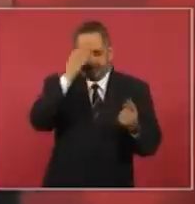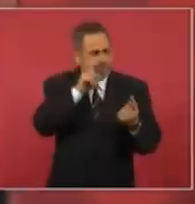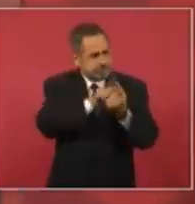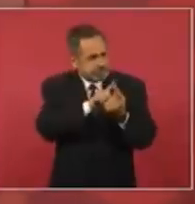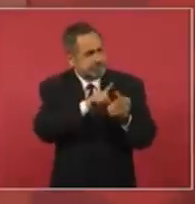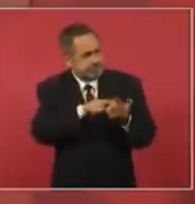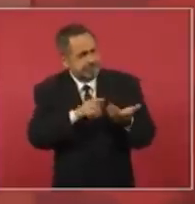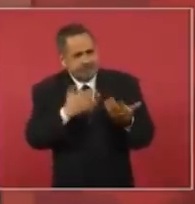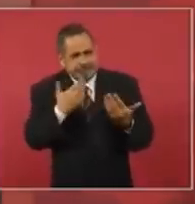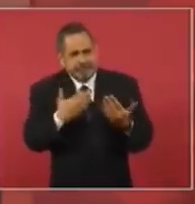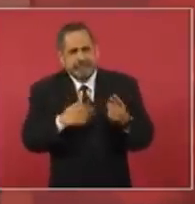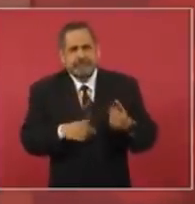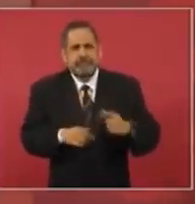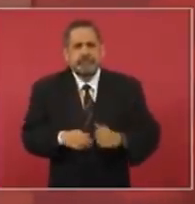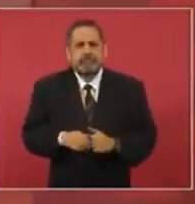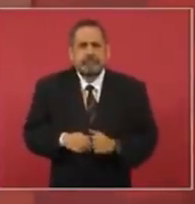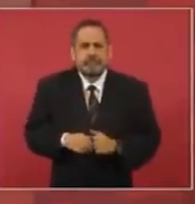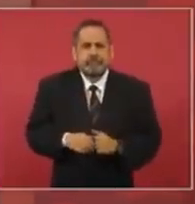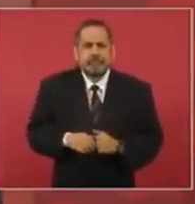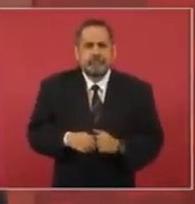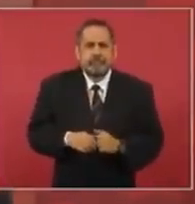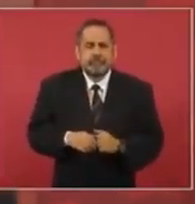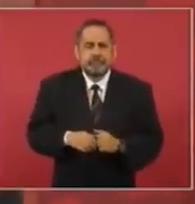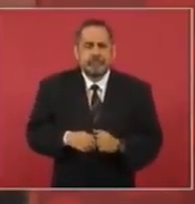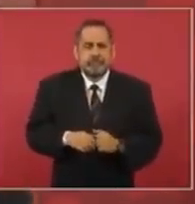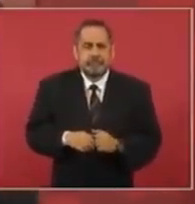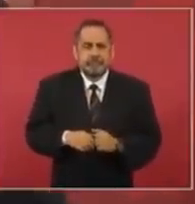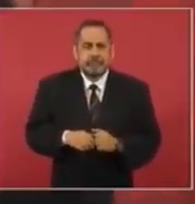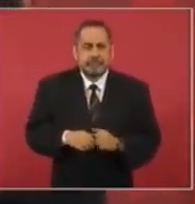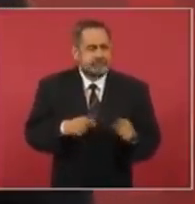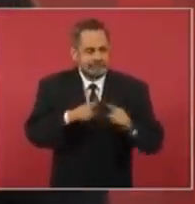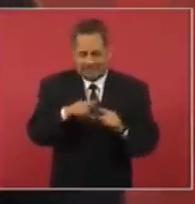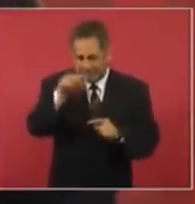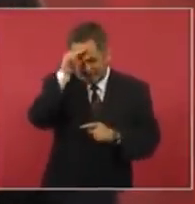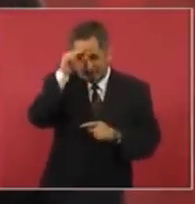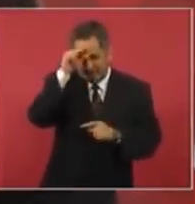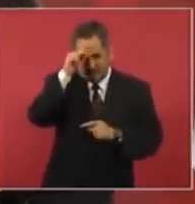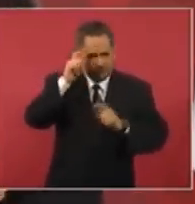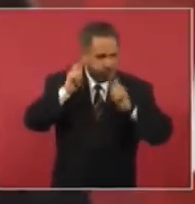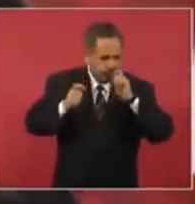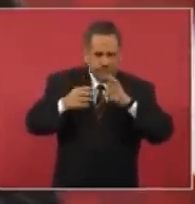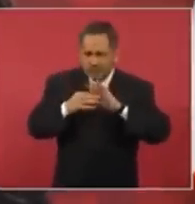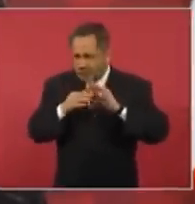inteligente,